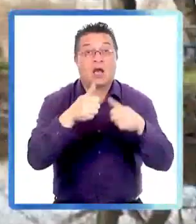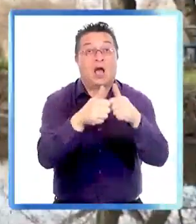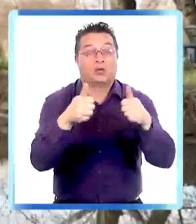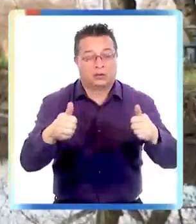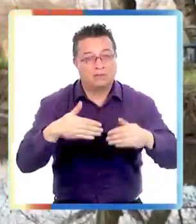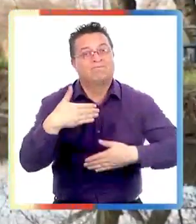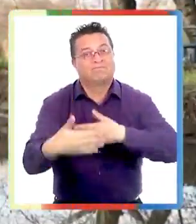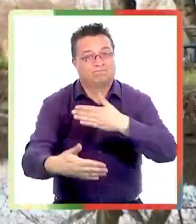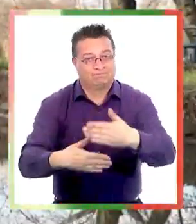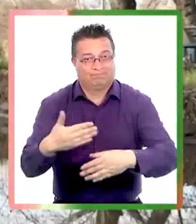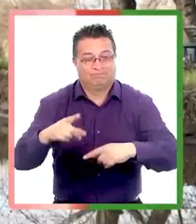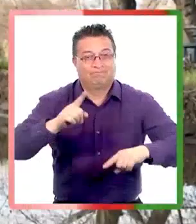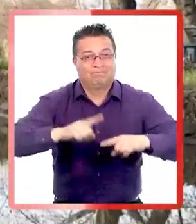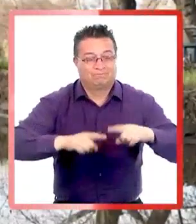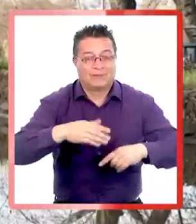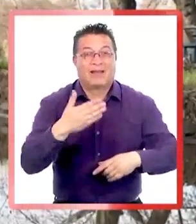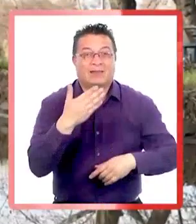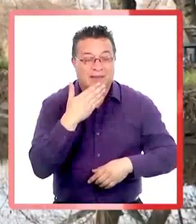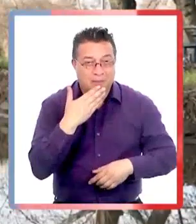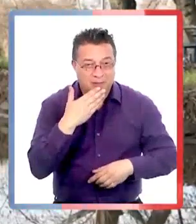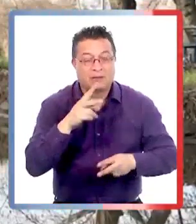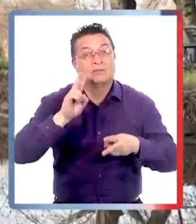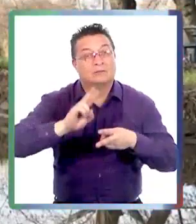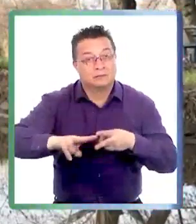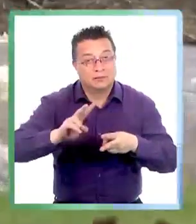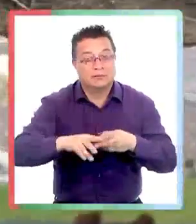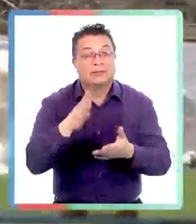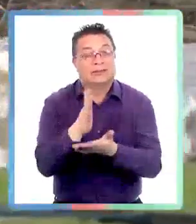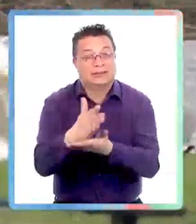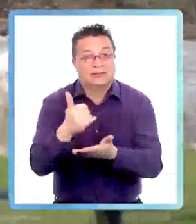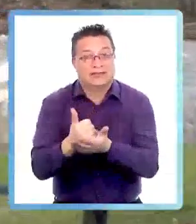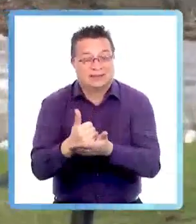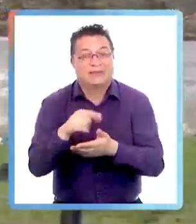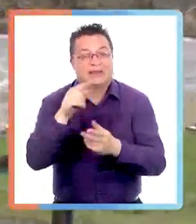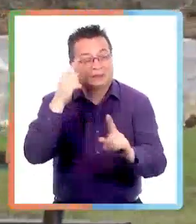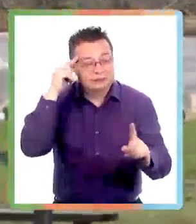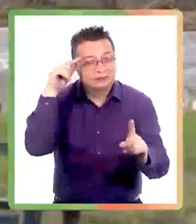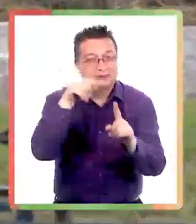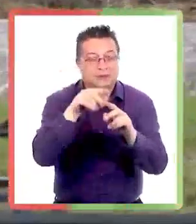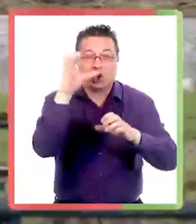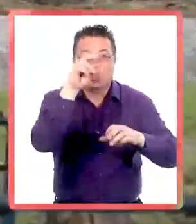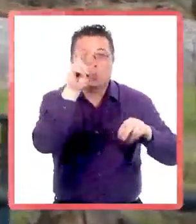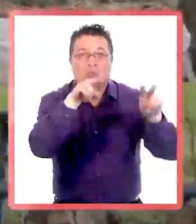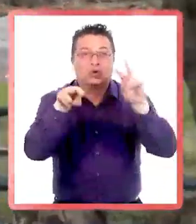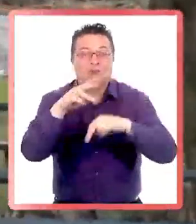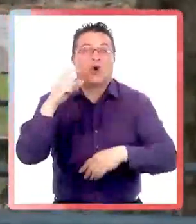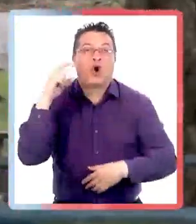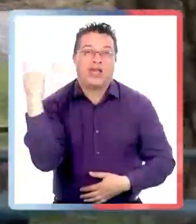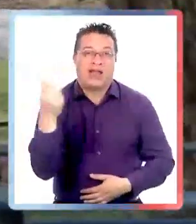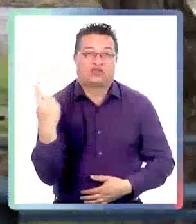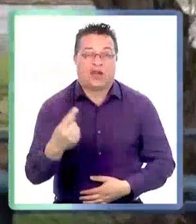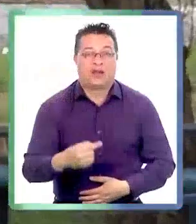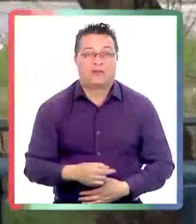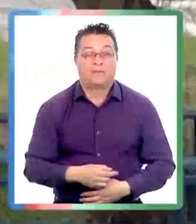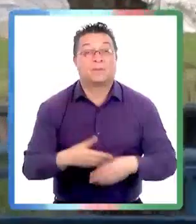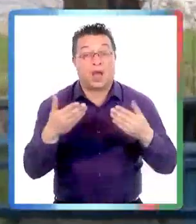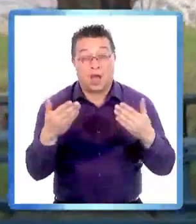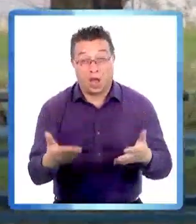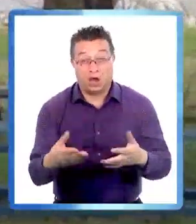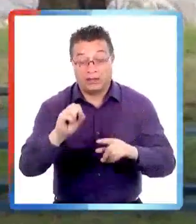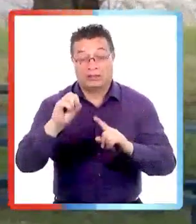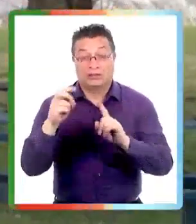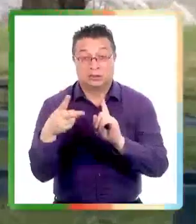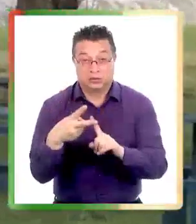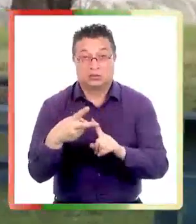las autoridades avanza en terreno y también en la elaboración de estrategias enfocadas en el turismo nacional Ahora